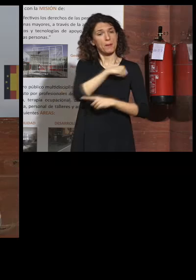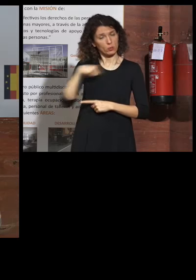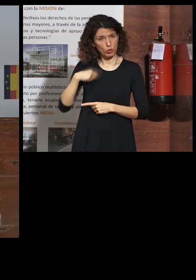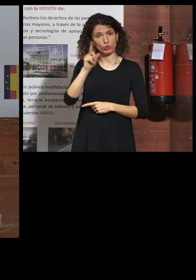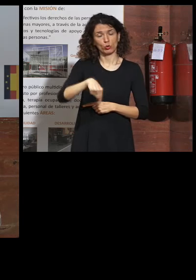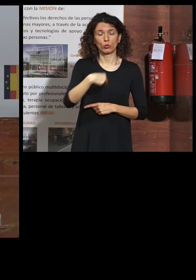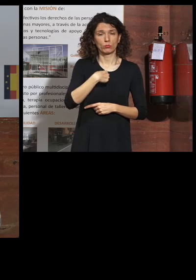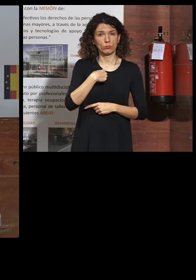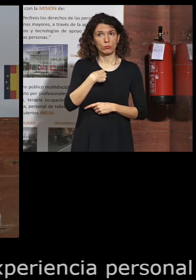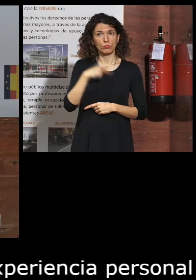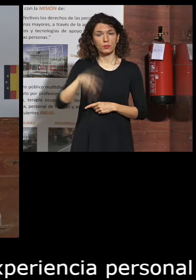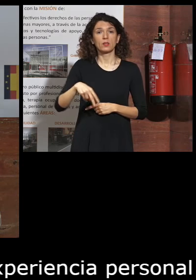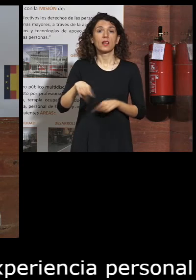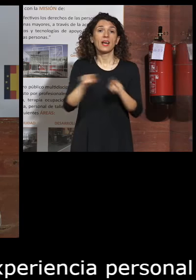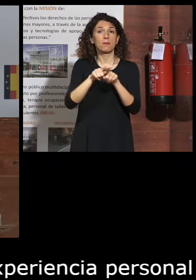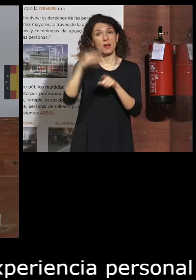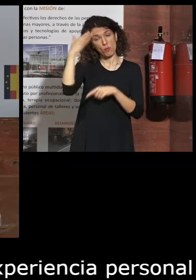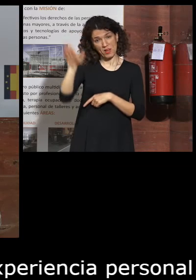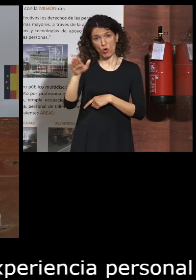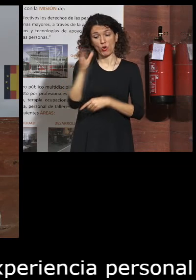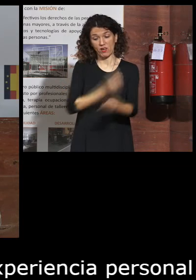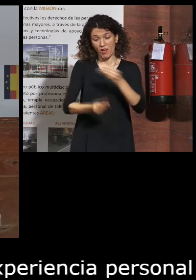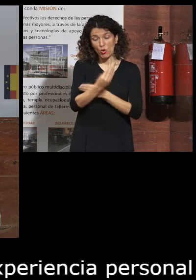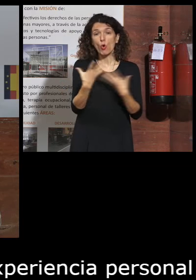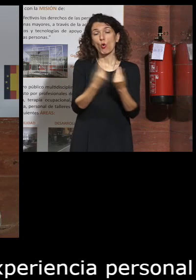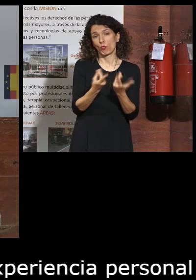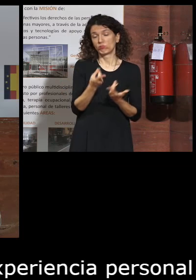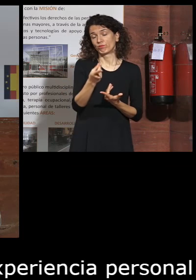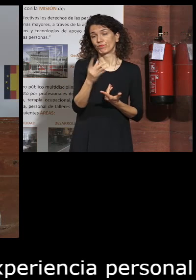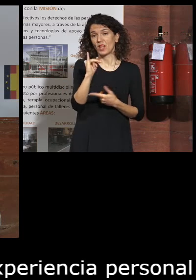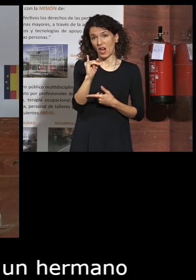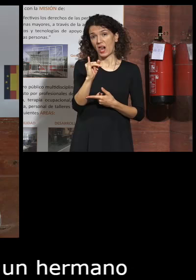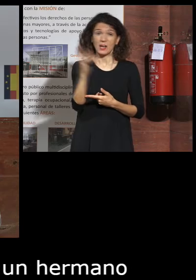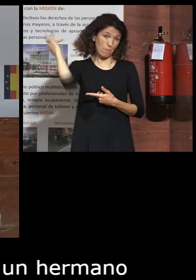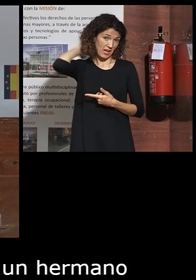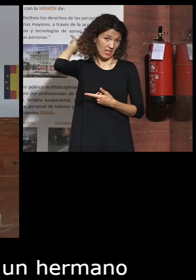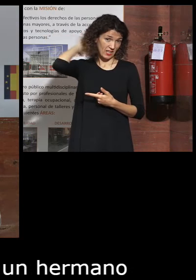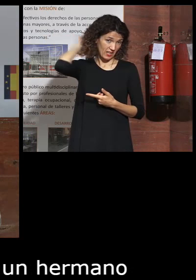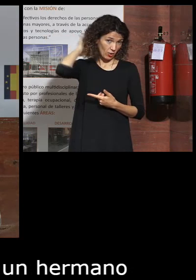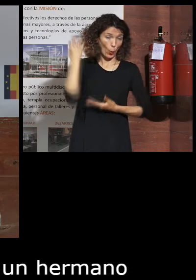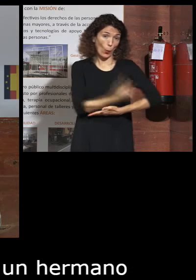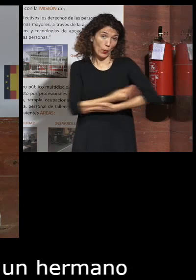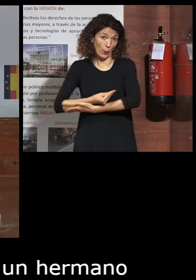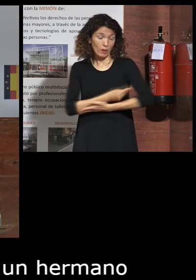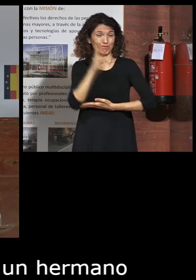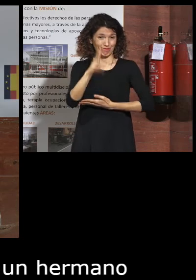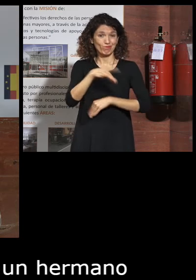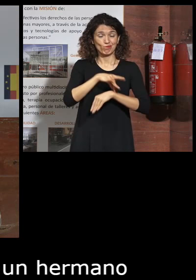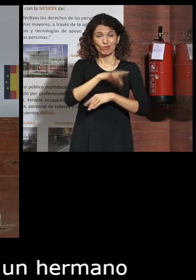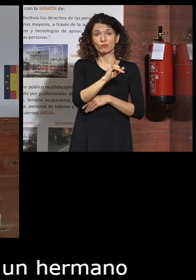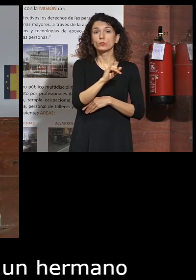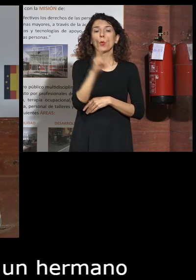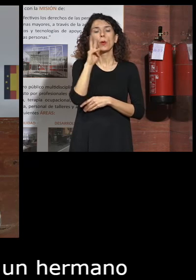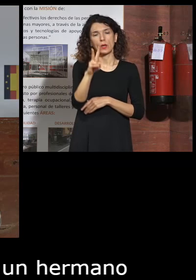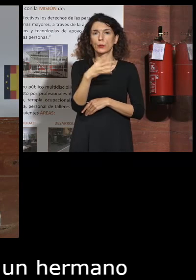tengo un hermano mayor que nació cuando nació tuvo una meningitis de bebé y yo veía que las